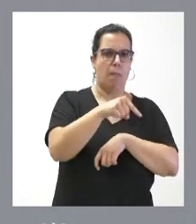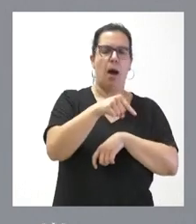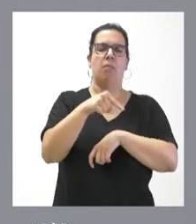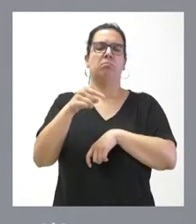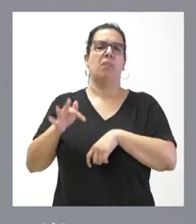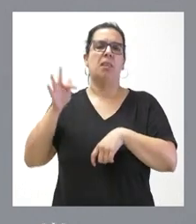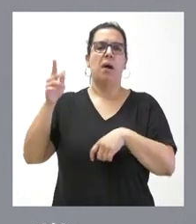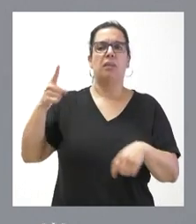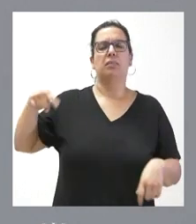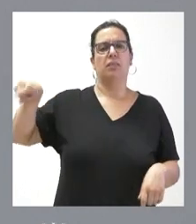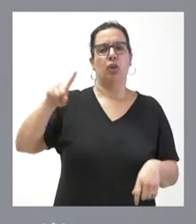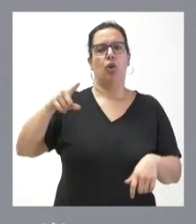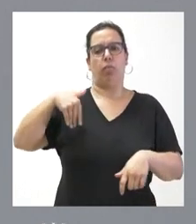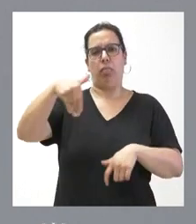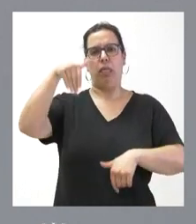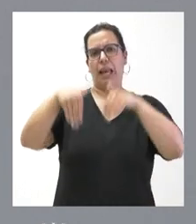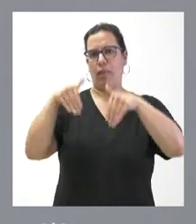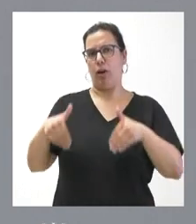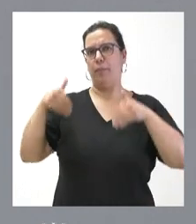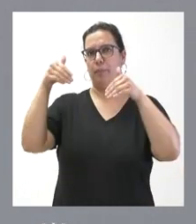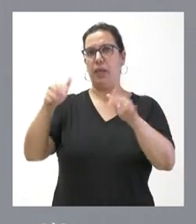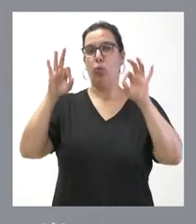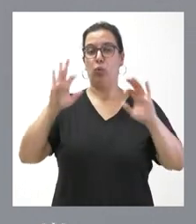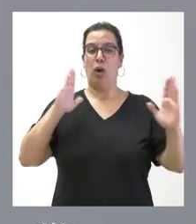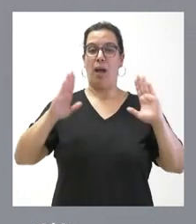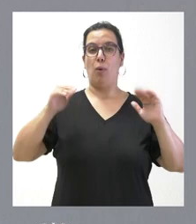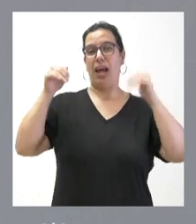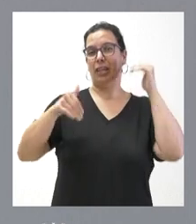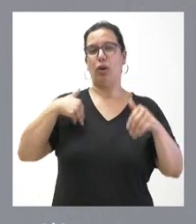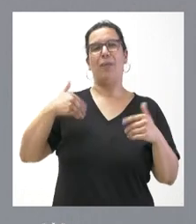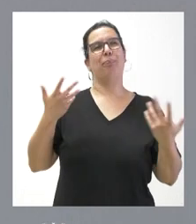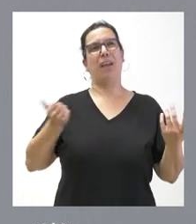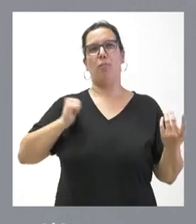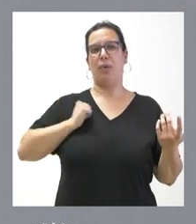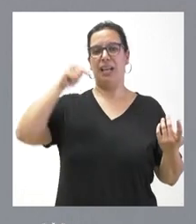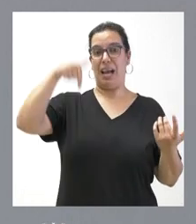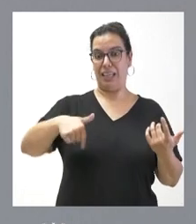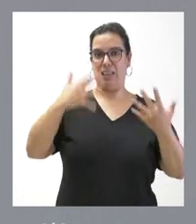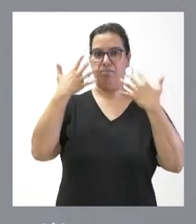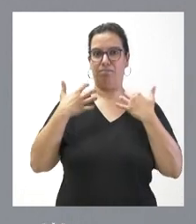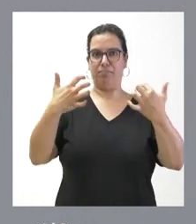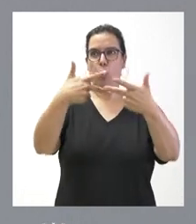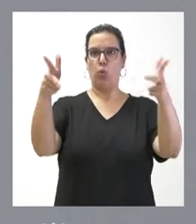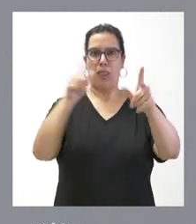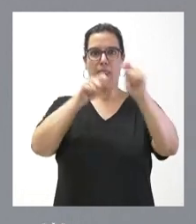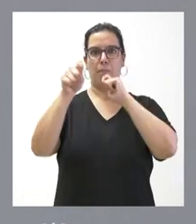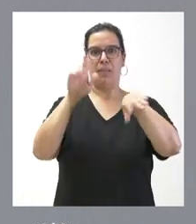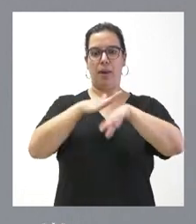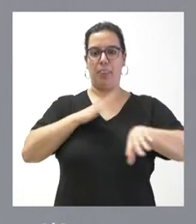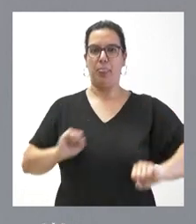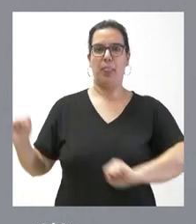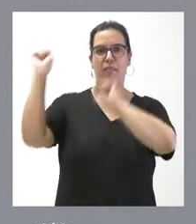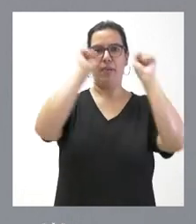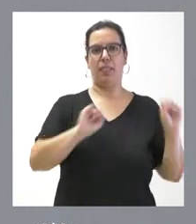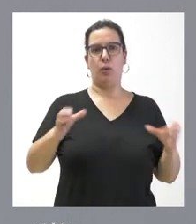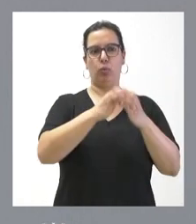presenta a unas elecciones y en periodo electoral no debemos, por tanto, utilizar este debate para defender la